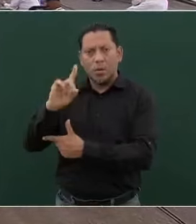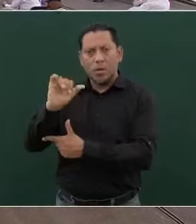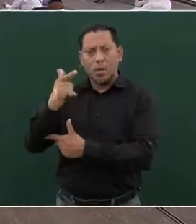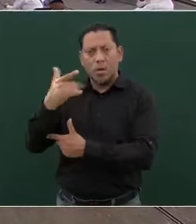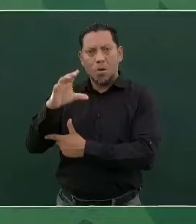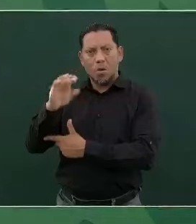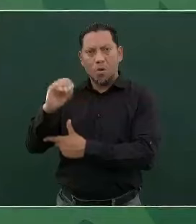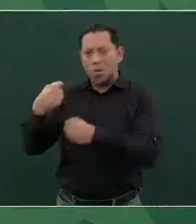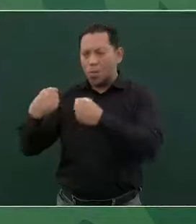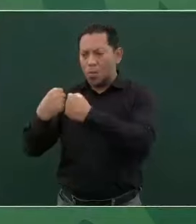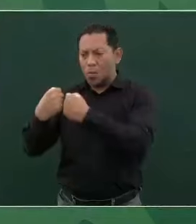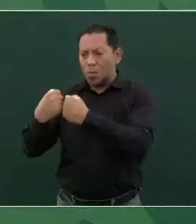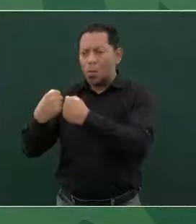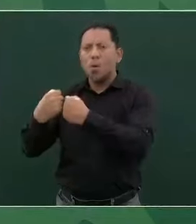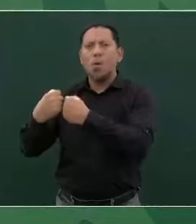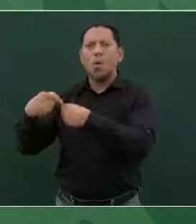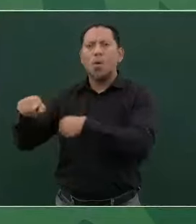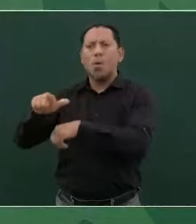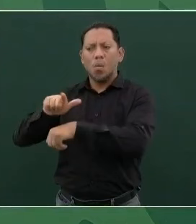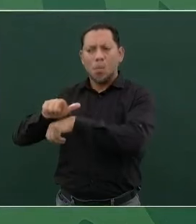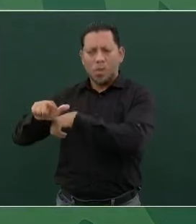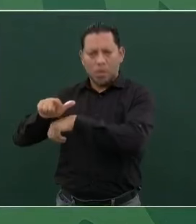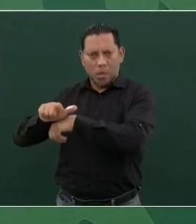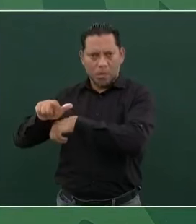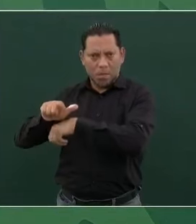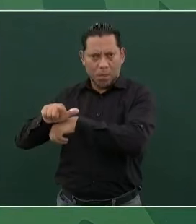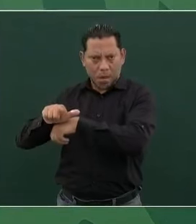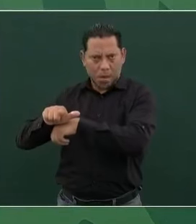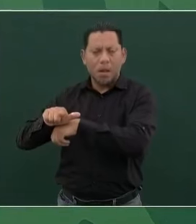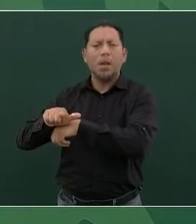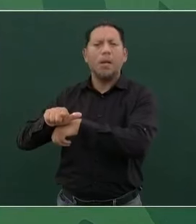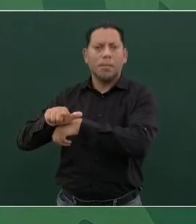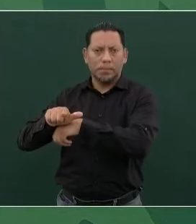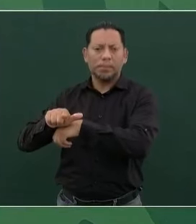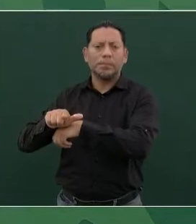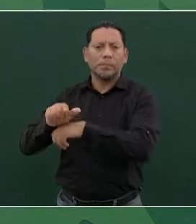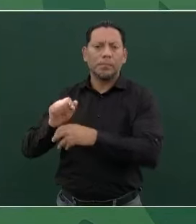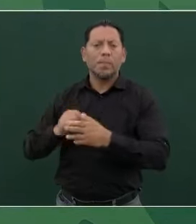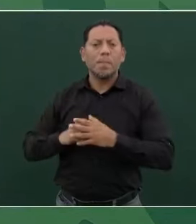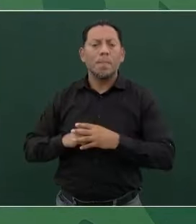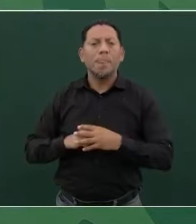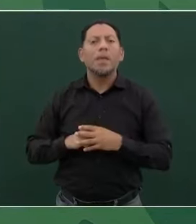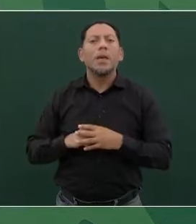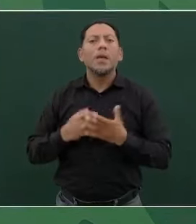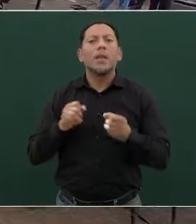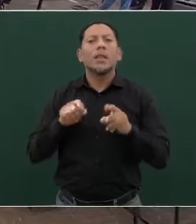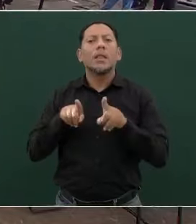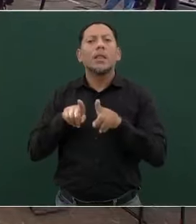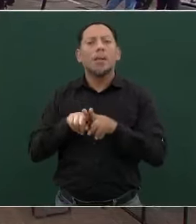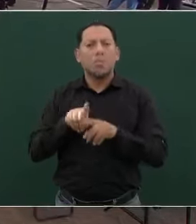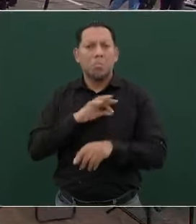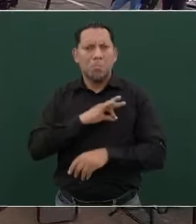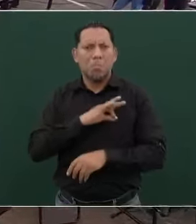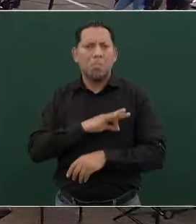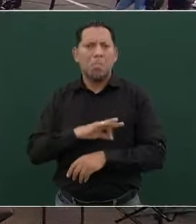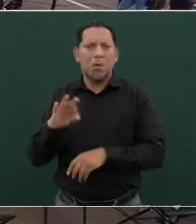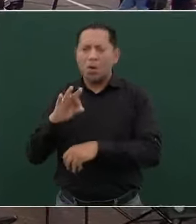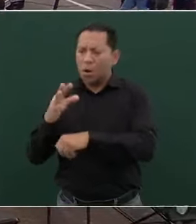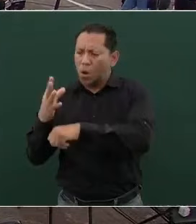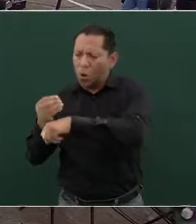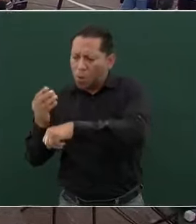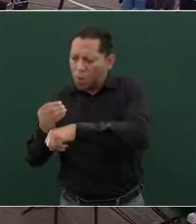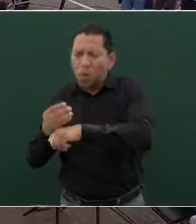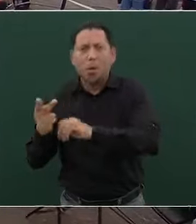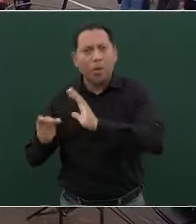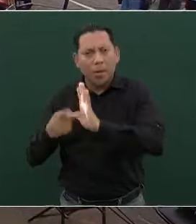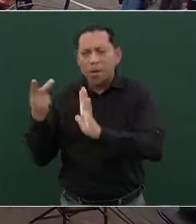límites con Guatemala y que pueda reconstruirse